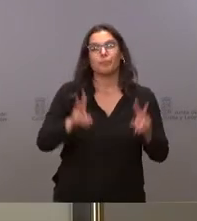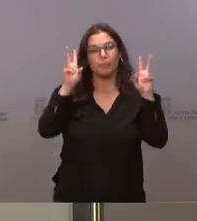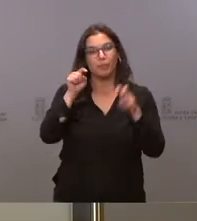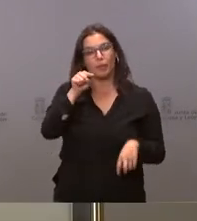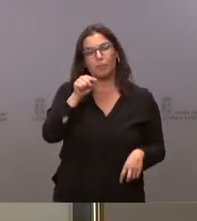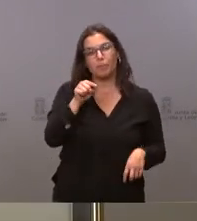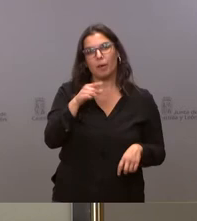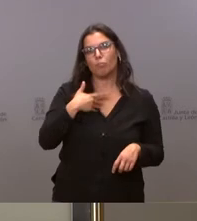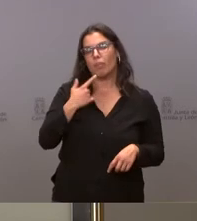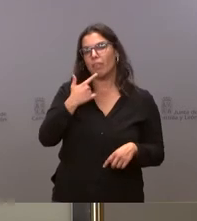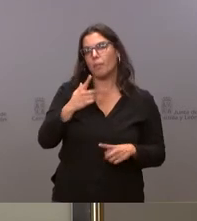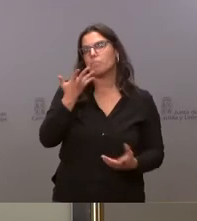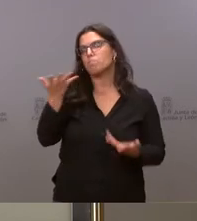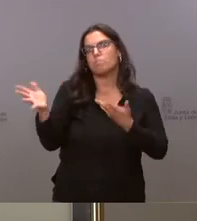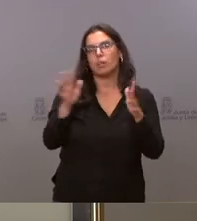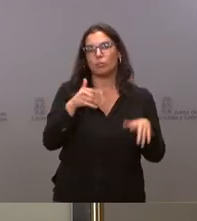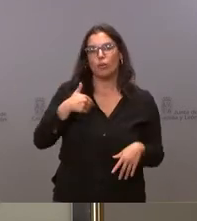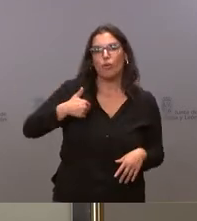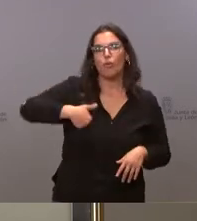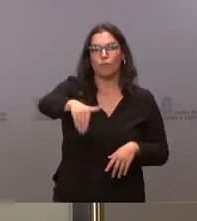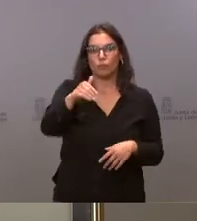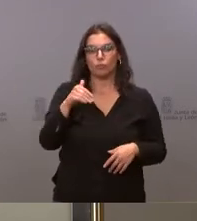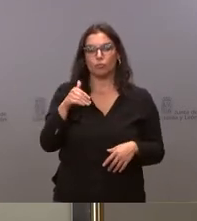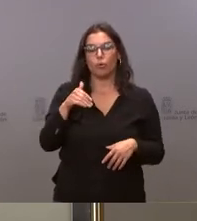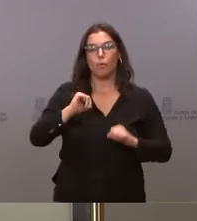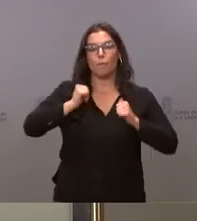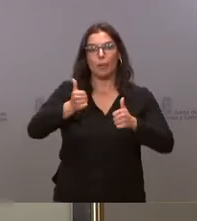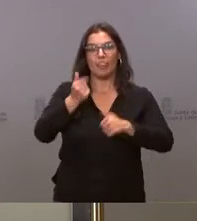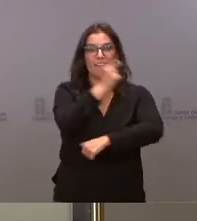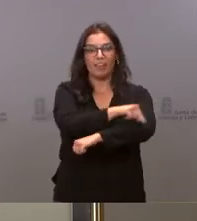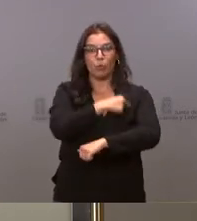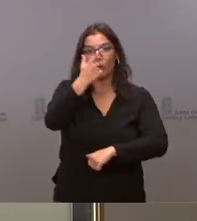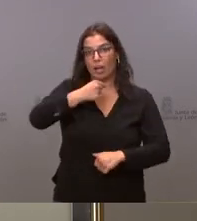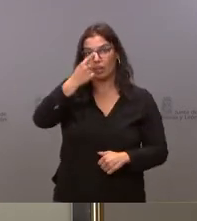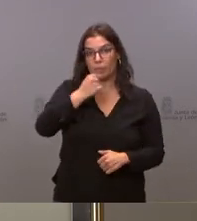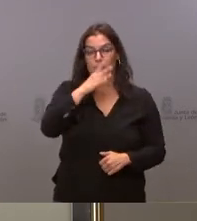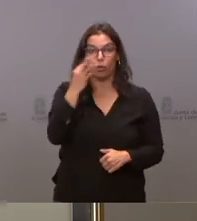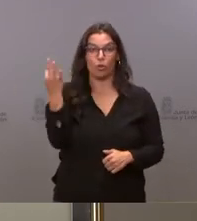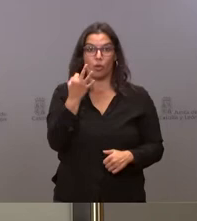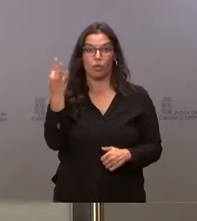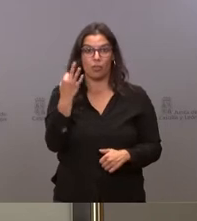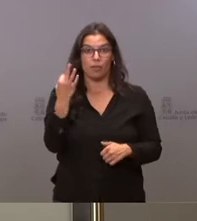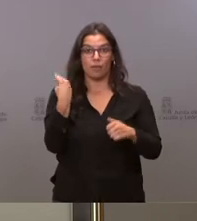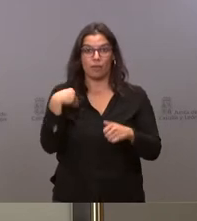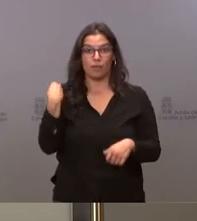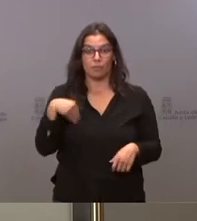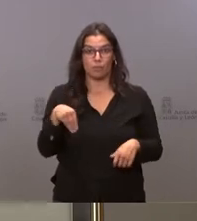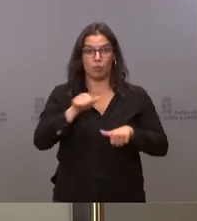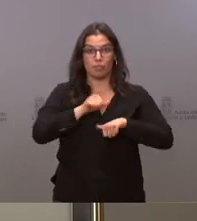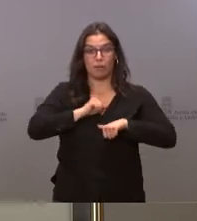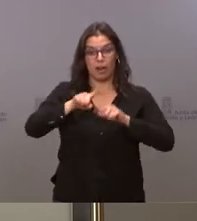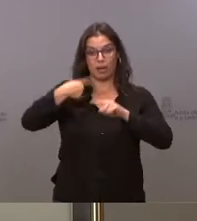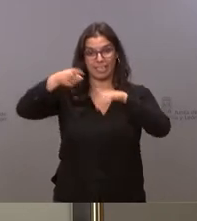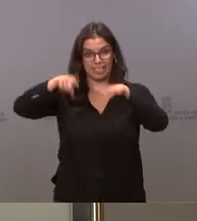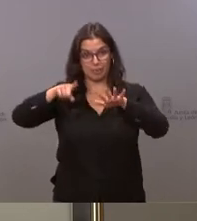una colisión con la futura campaña de vacunación de la gripe dado que tiene que esperar seis meses a que esta dosis adicional se inocule a la gente que recibe